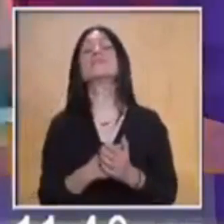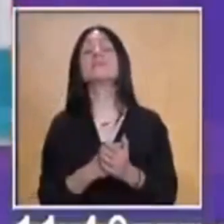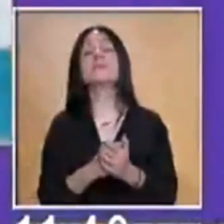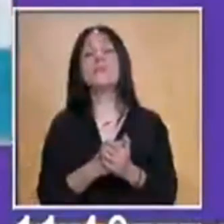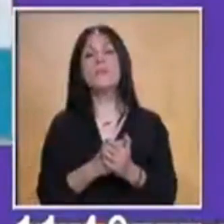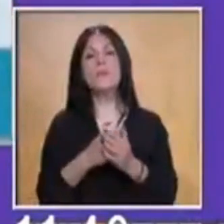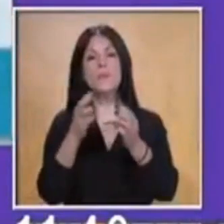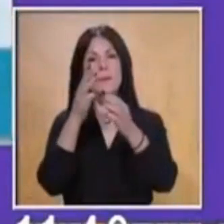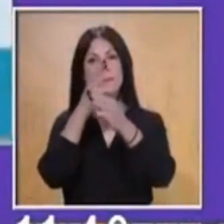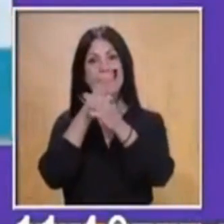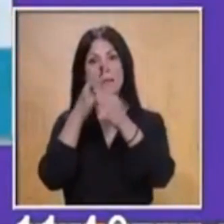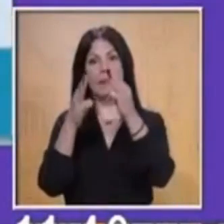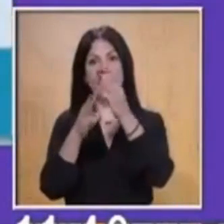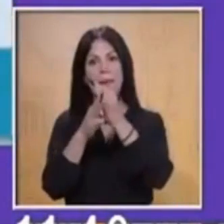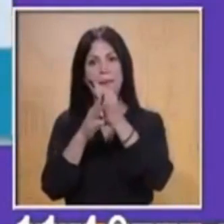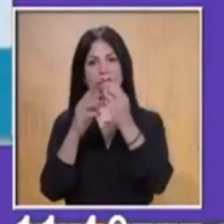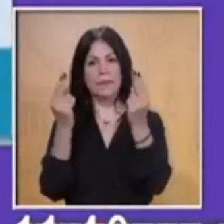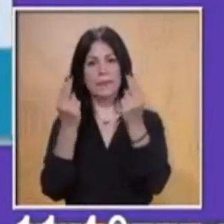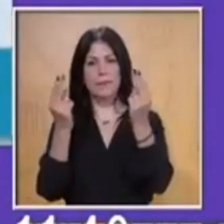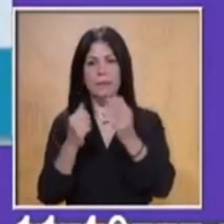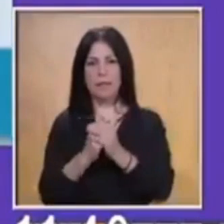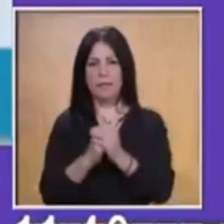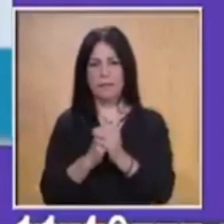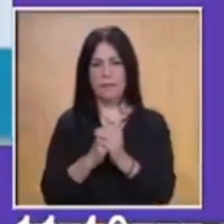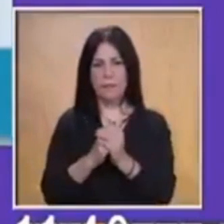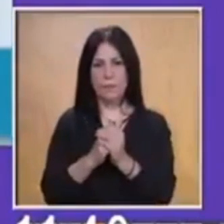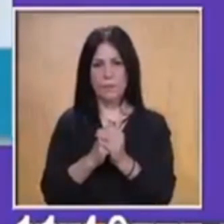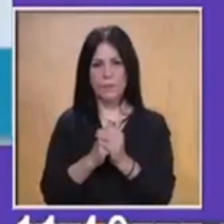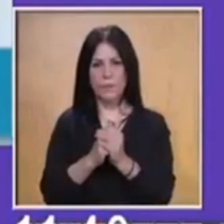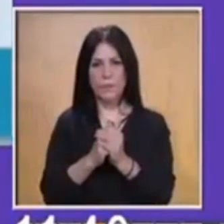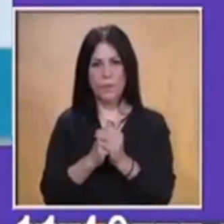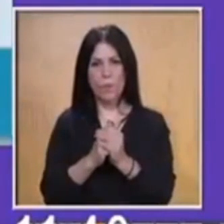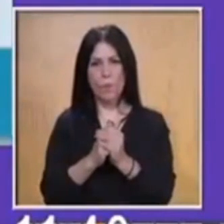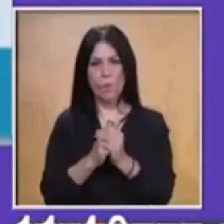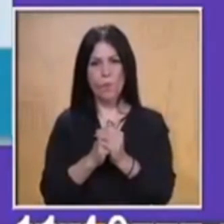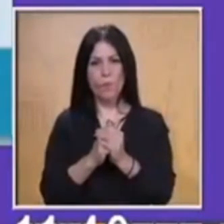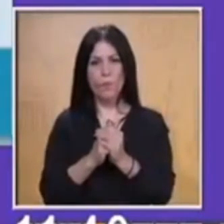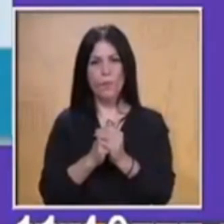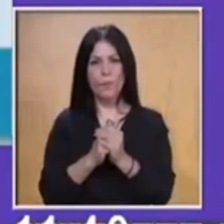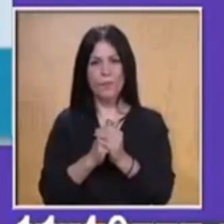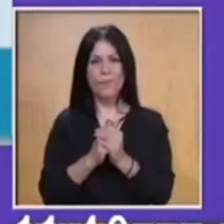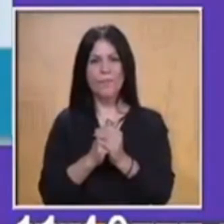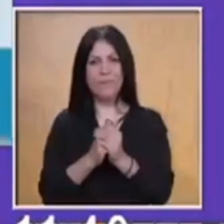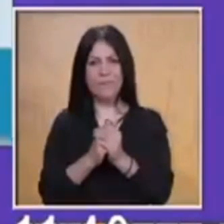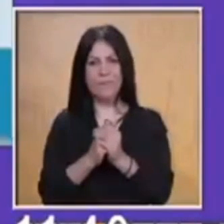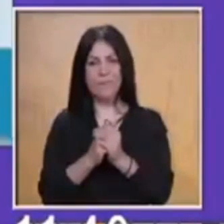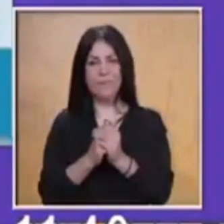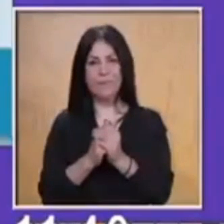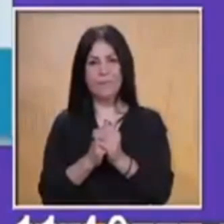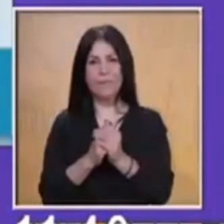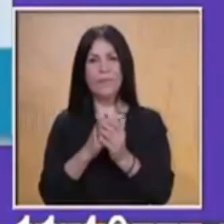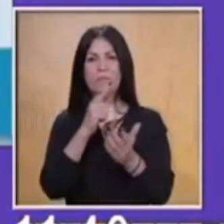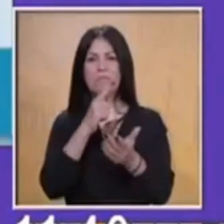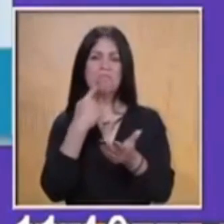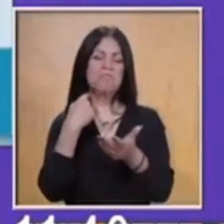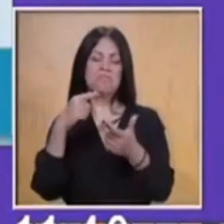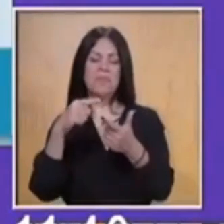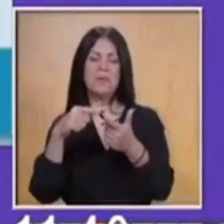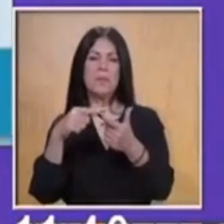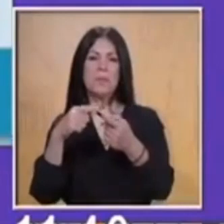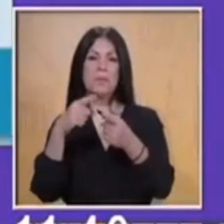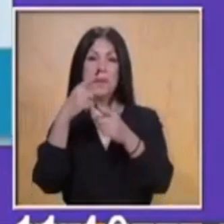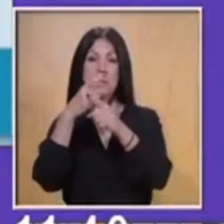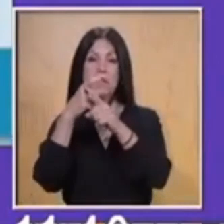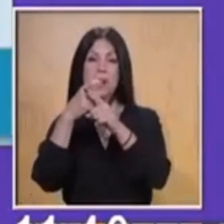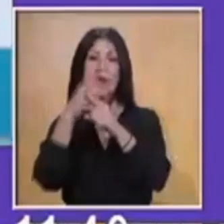los materiales, maestro Ricardo. Muy bien. Los materiales que vamos a necesitar para la asignatura de formación cívica y ética son los siguientes. Primero,